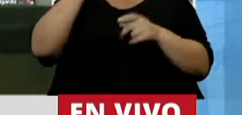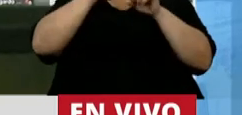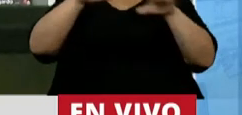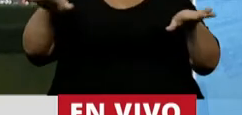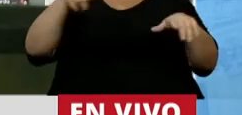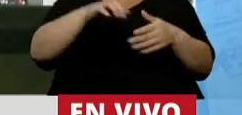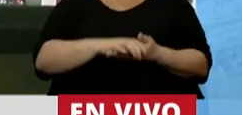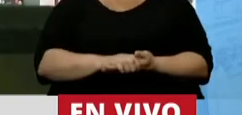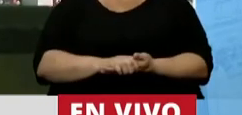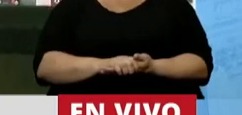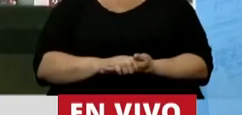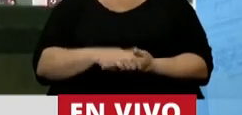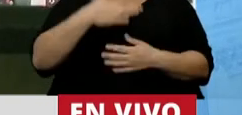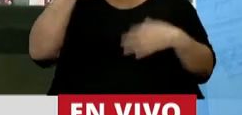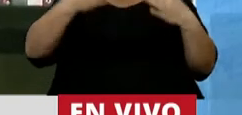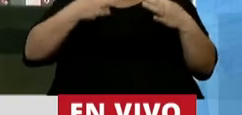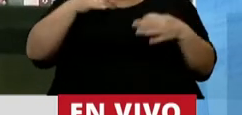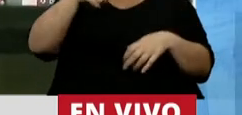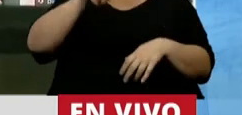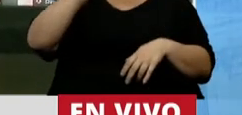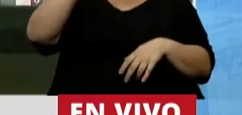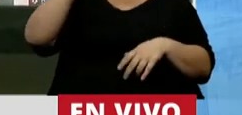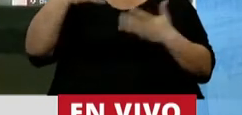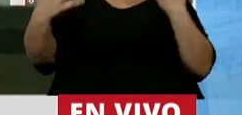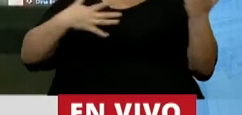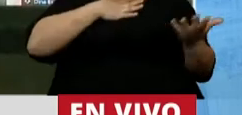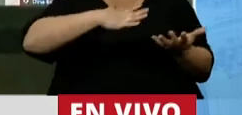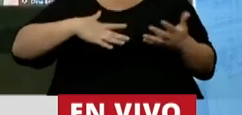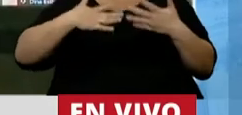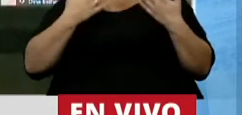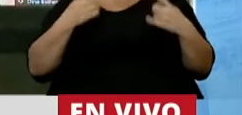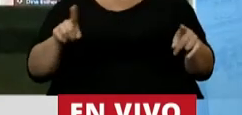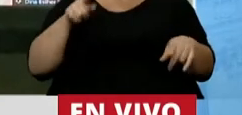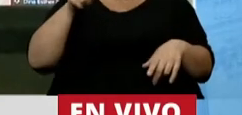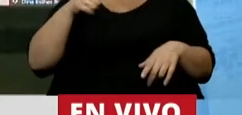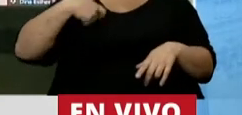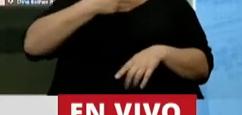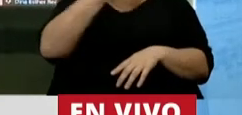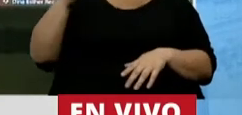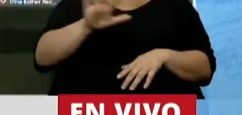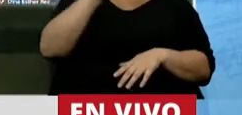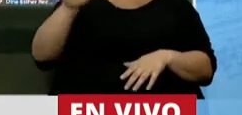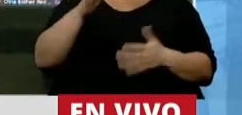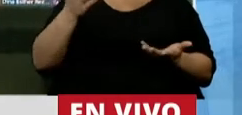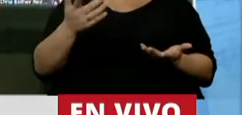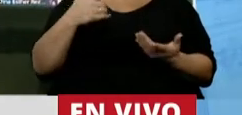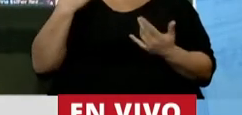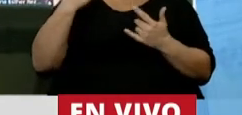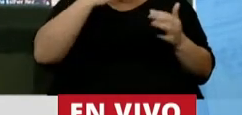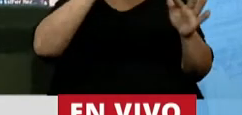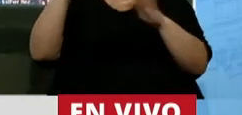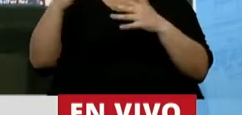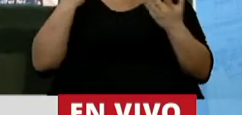redes. Y la verdad que eso está generando mucho ruido en la sociedad. Está mucho que hablar,